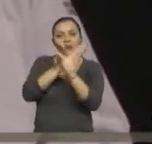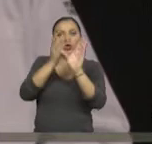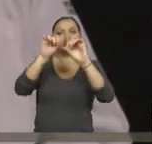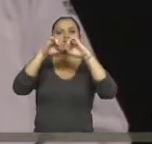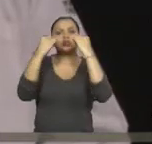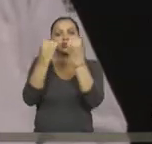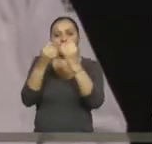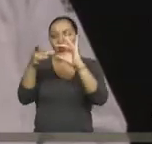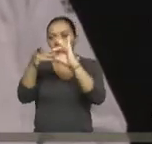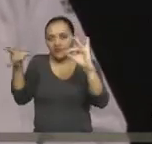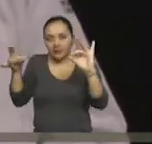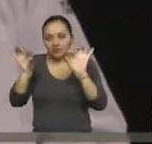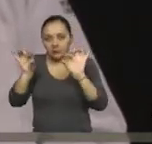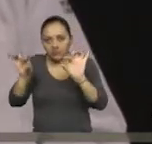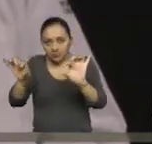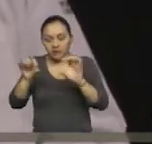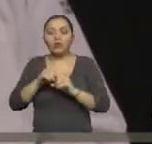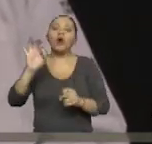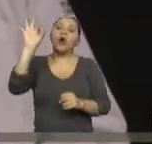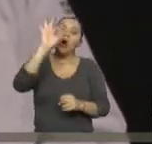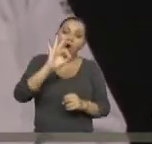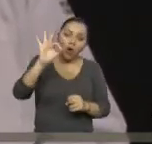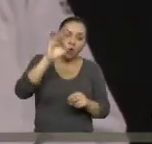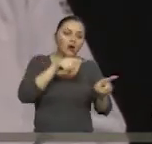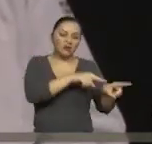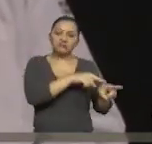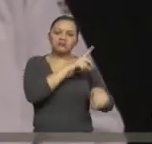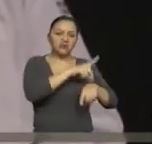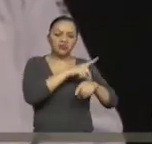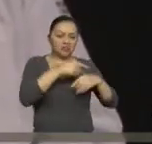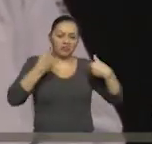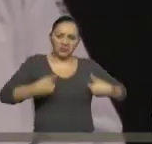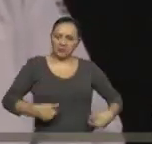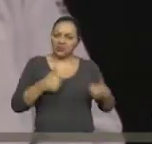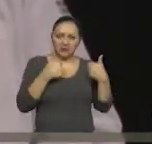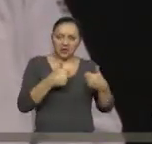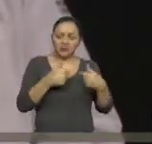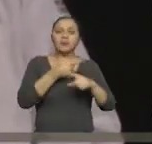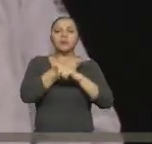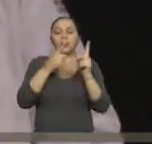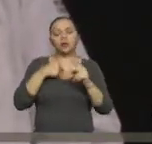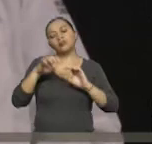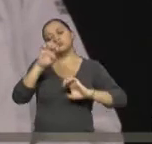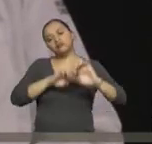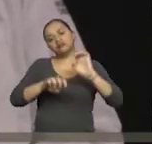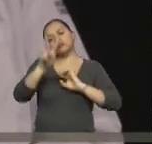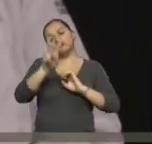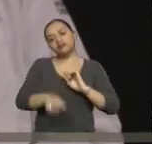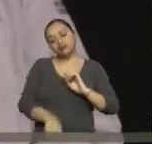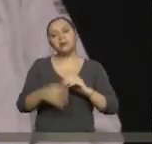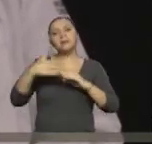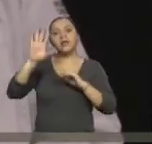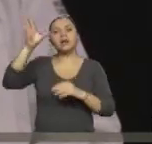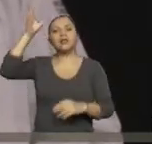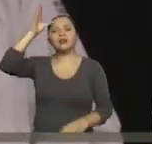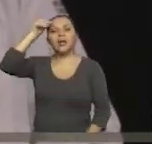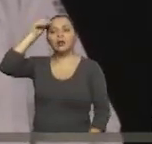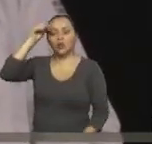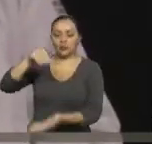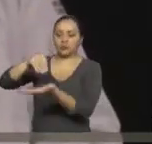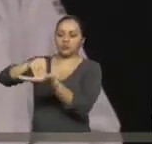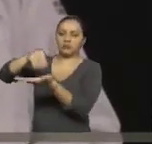caso, o en intelectuales es lo mismo en estas situaciones. Si no, la discapacidad sería